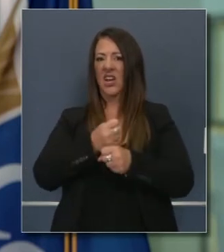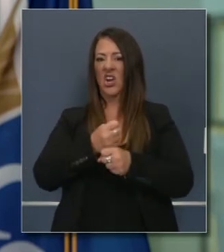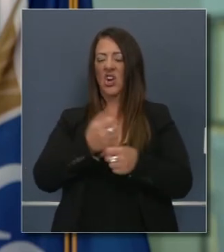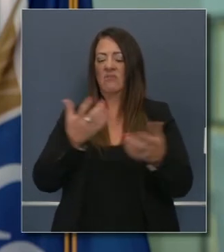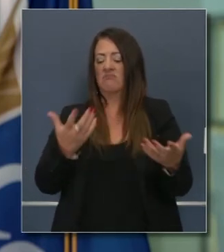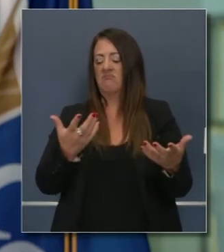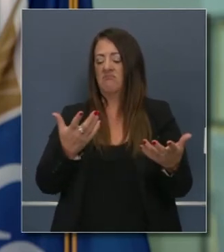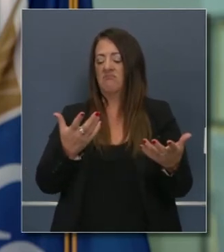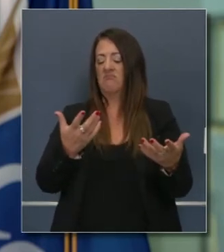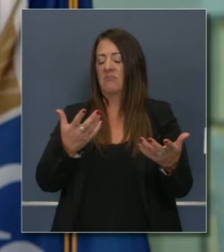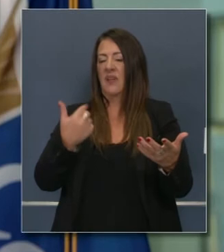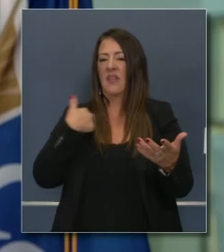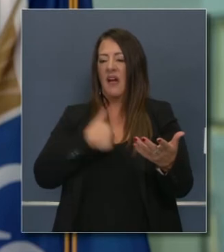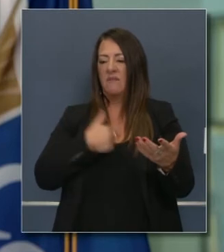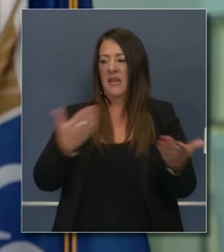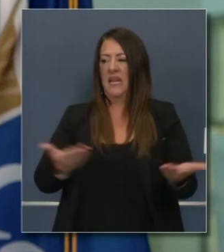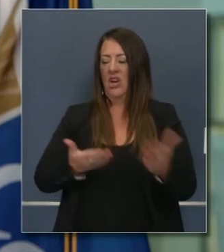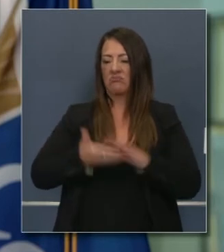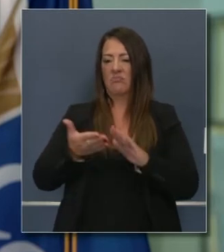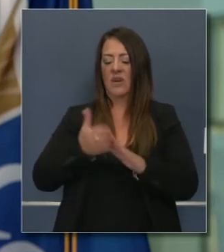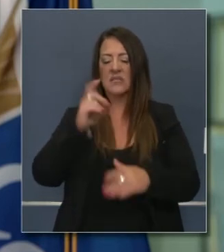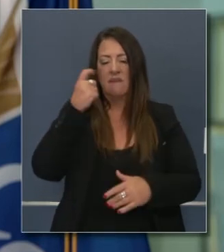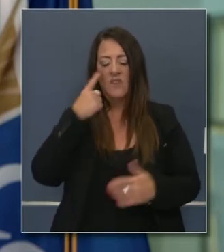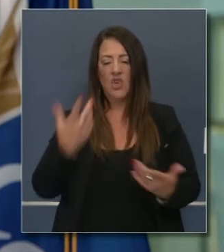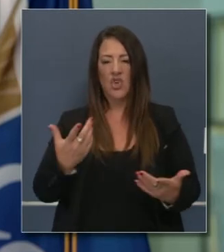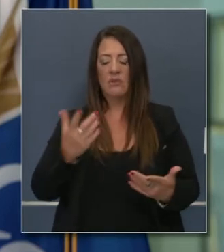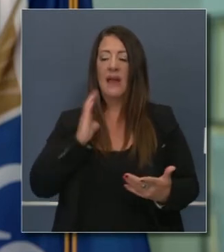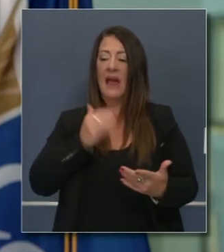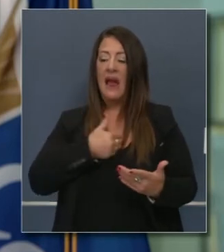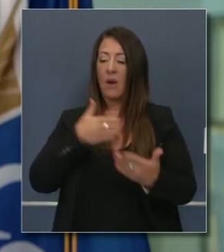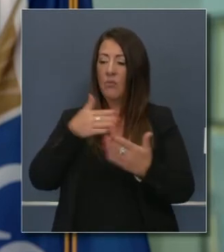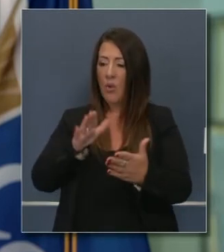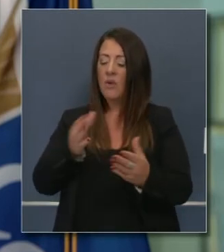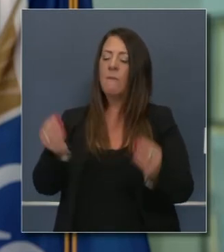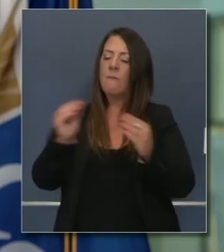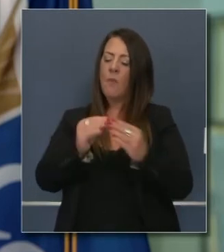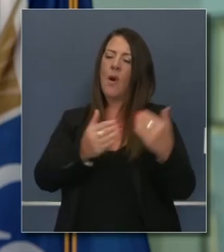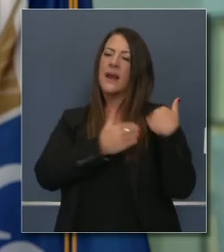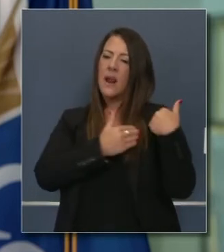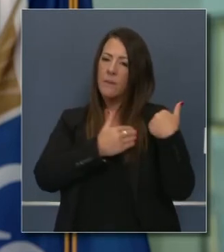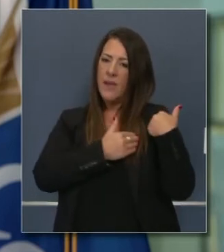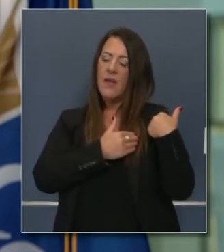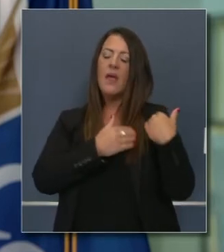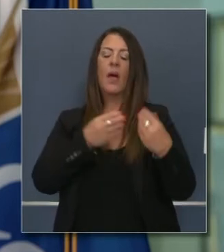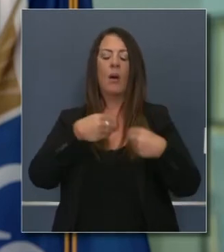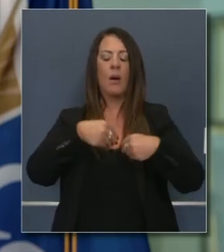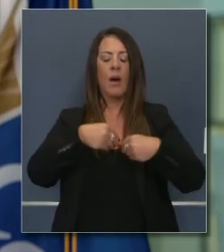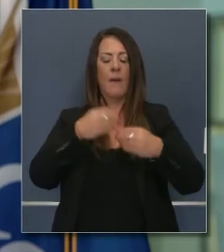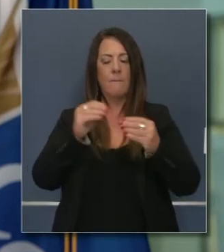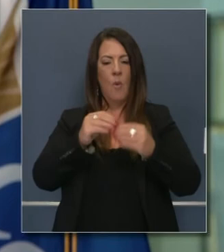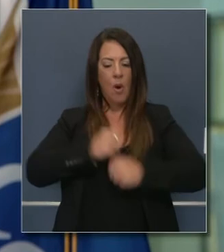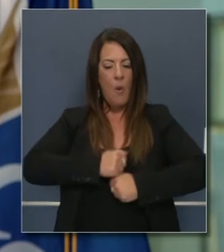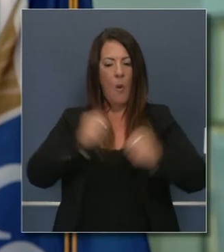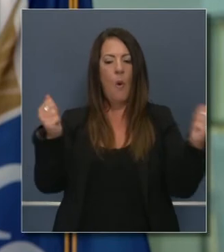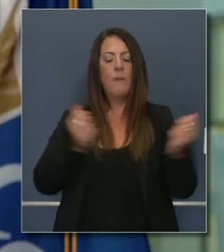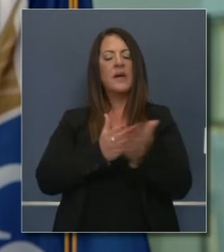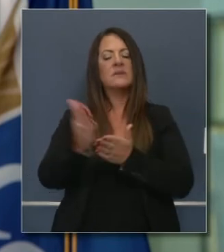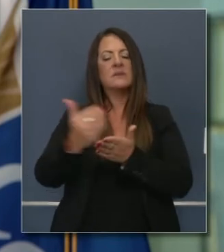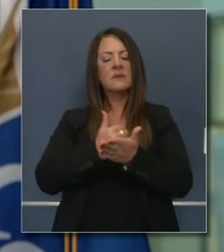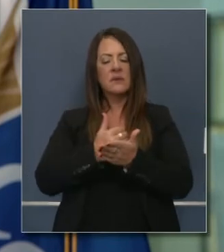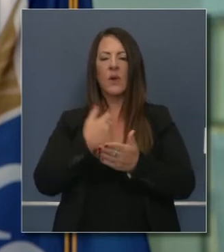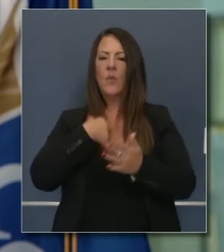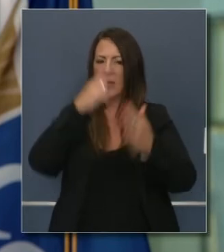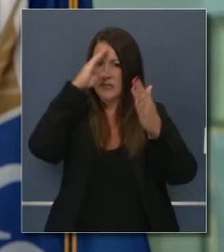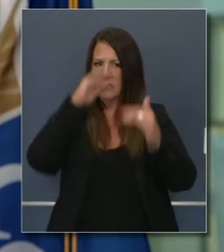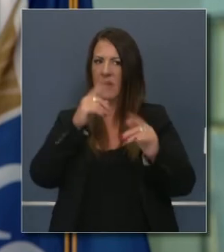segundo año, nuestra segunda sesión legislativa y nuestro punto de vista es más responsabilidad y transparencia para cumplir con más